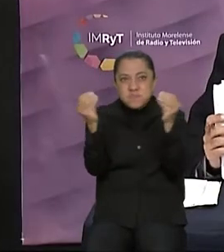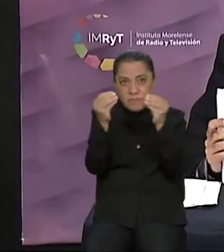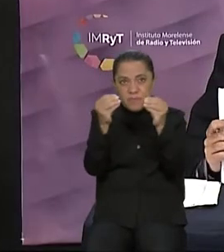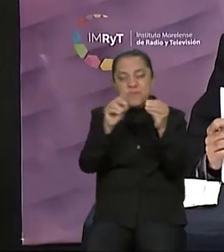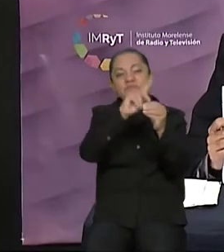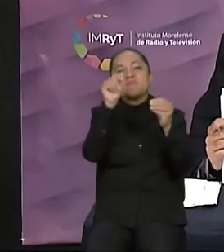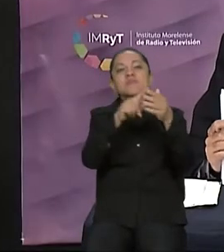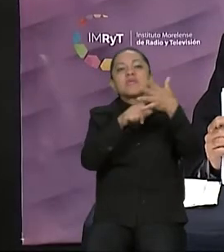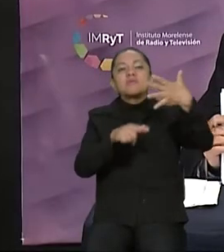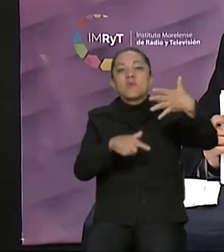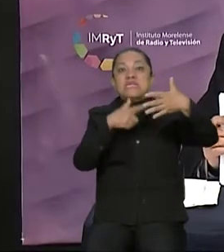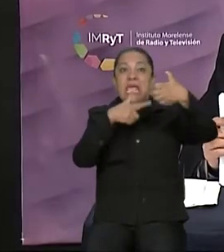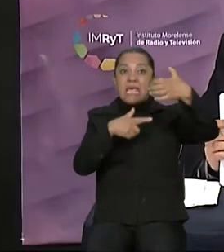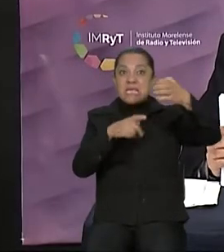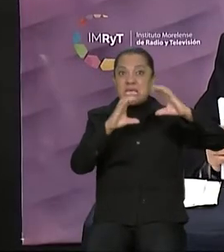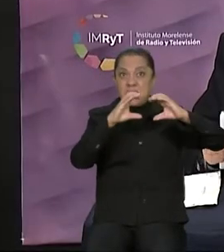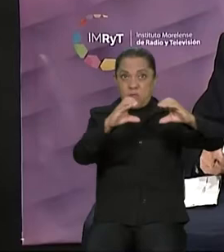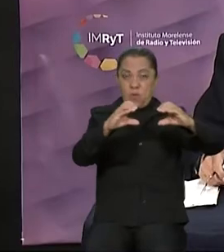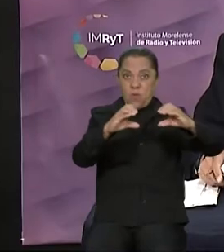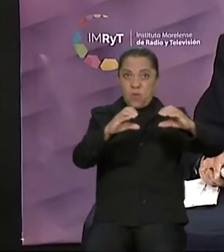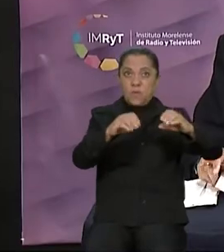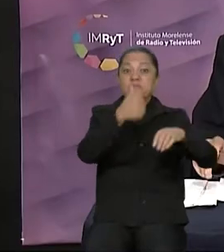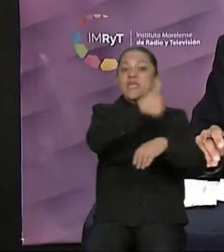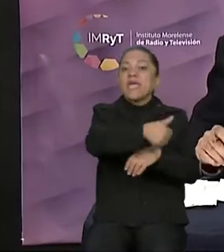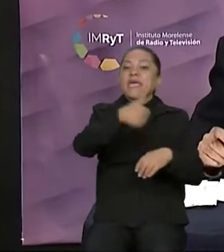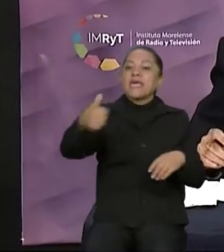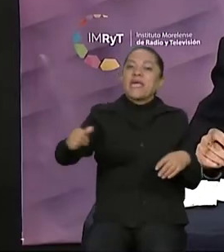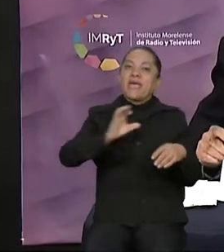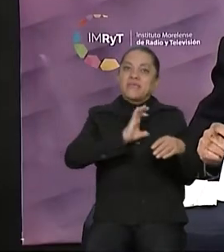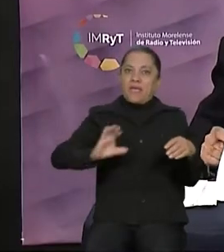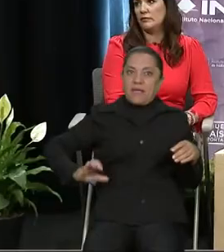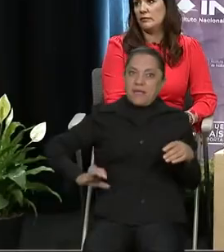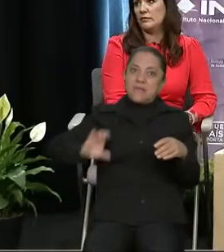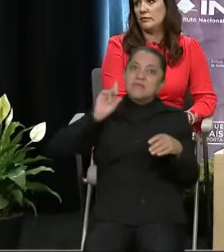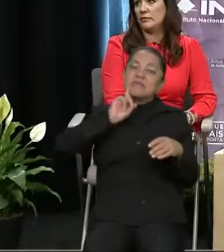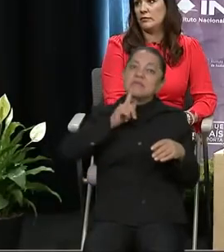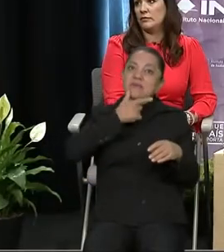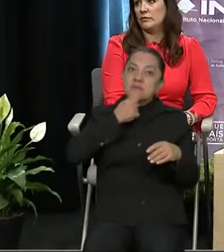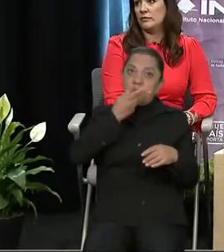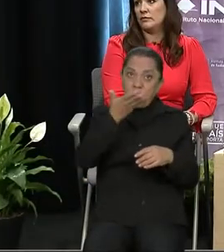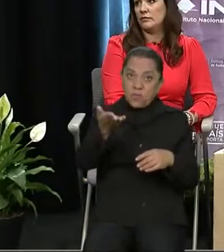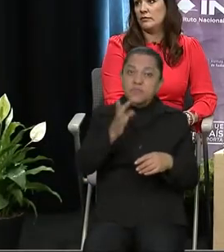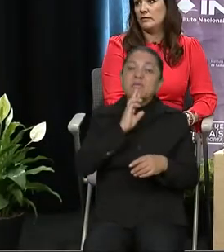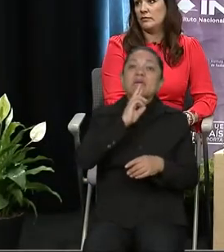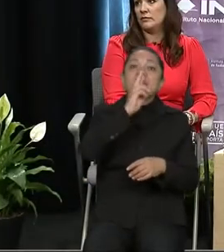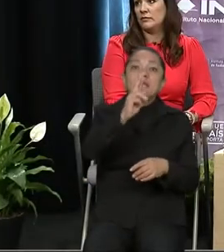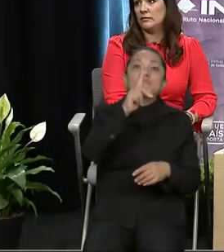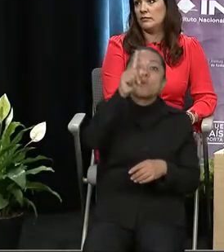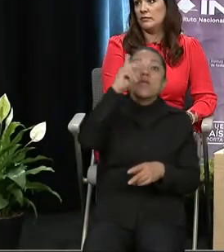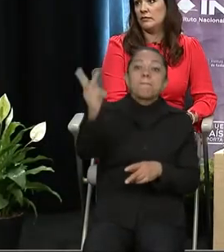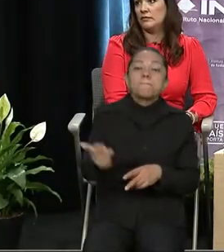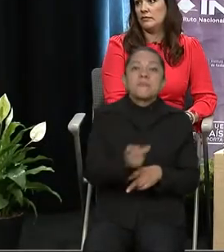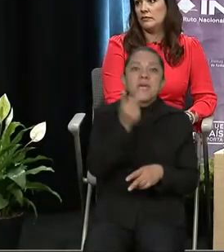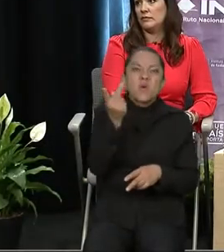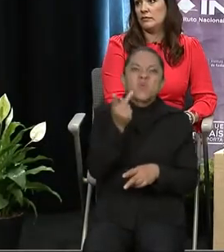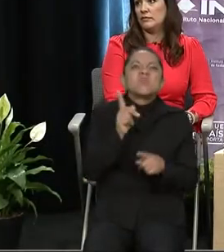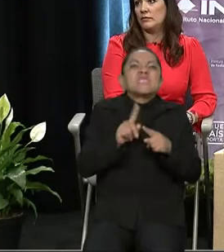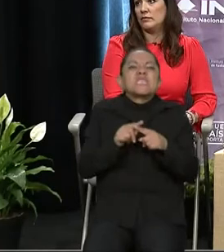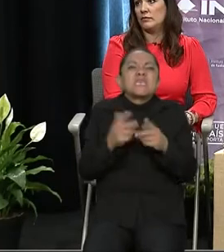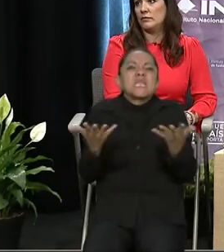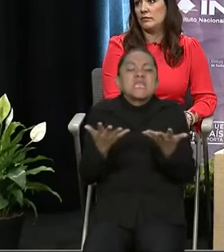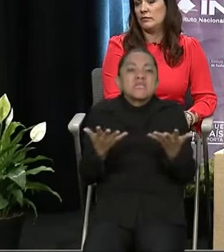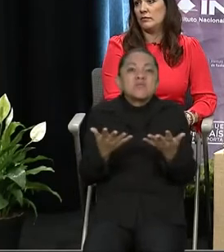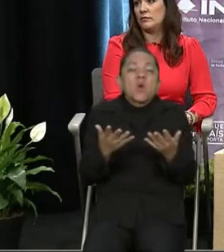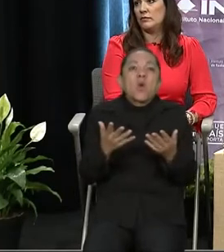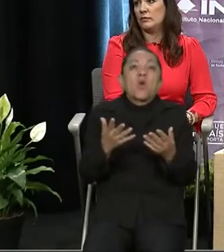la siguiente. Cada candidato y candidata responderá a una pregunta elaborada por las y los integrantes del